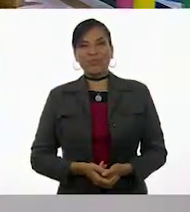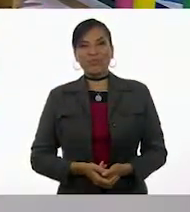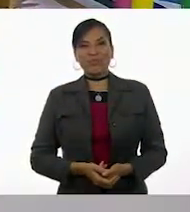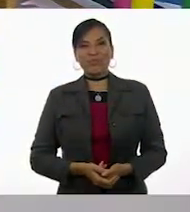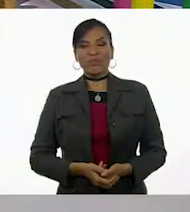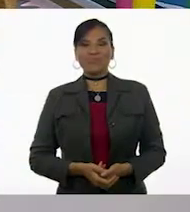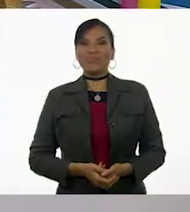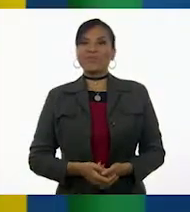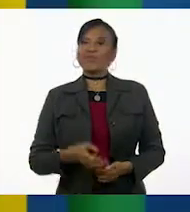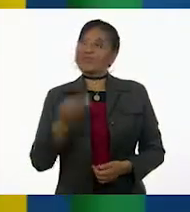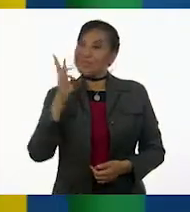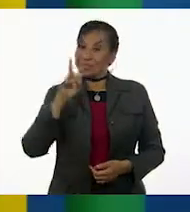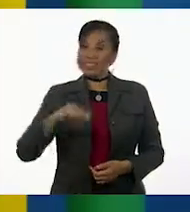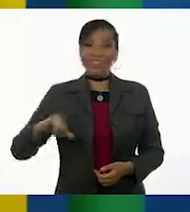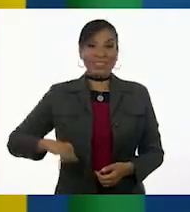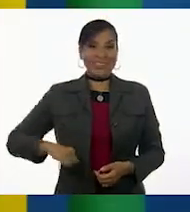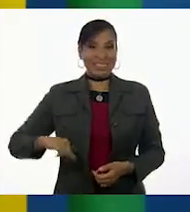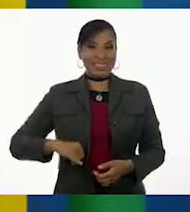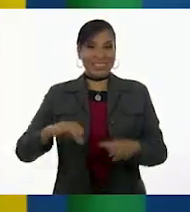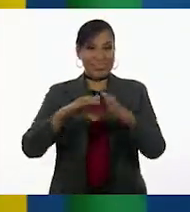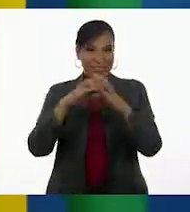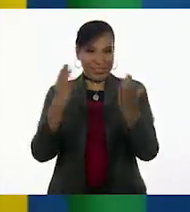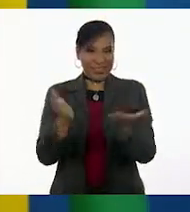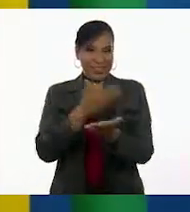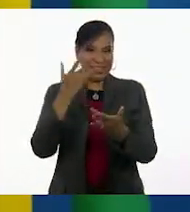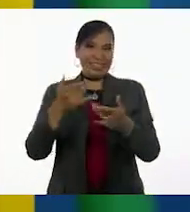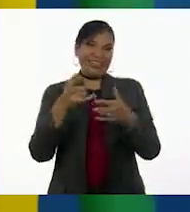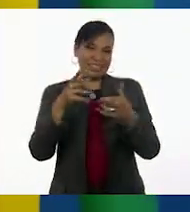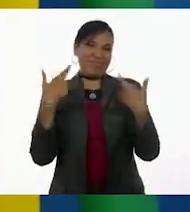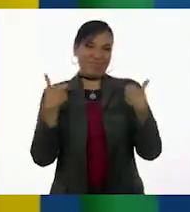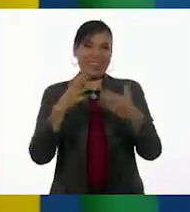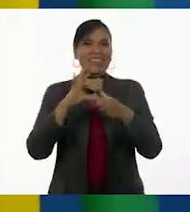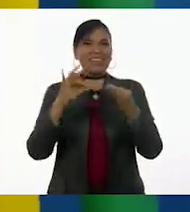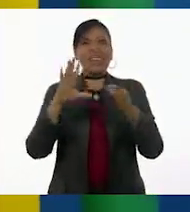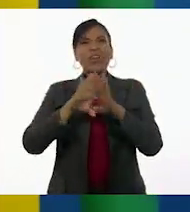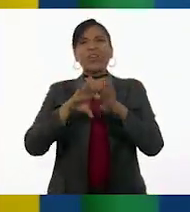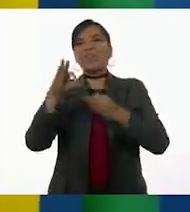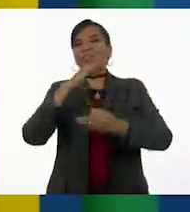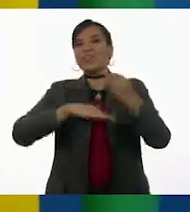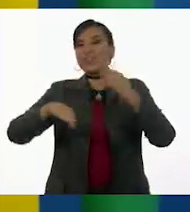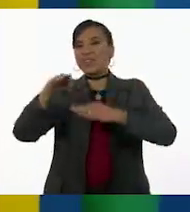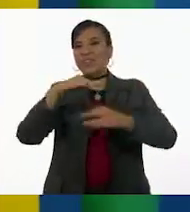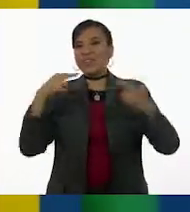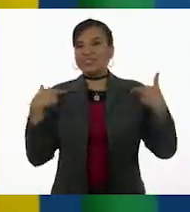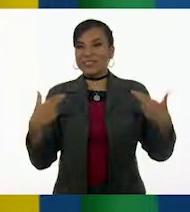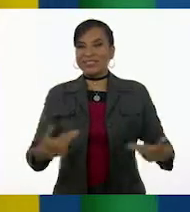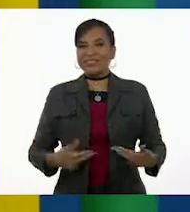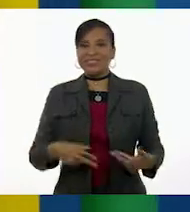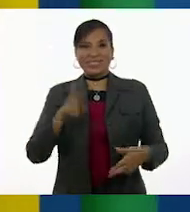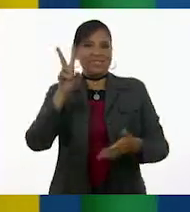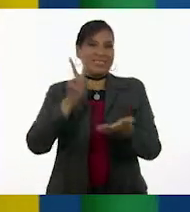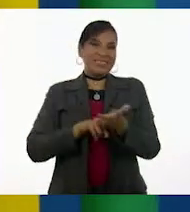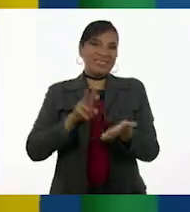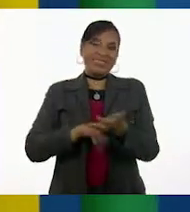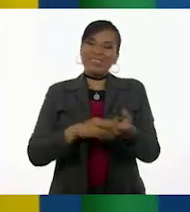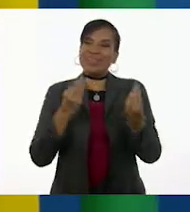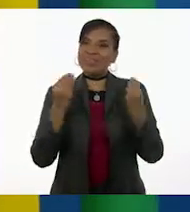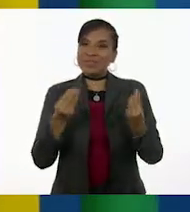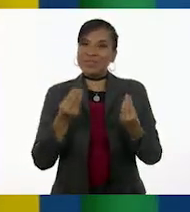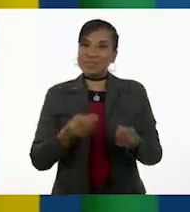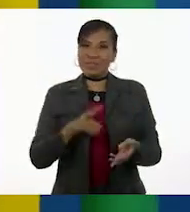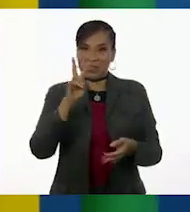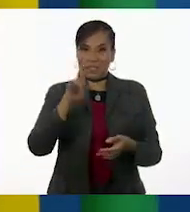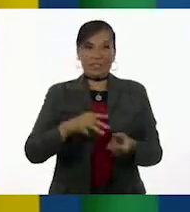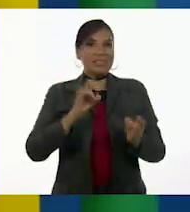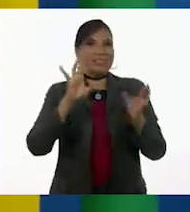¡Muy interesante cuento, maestra! Me explica cómo todos los seres humanos valemos mucho y que